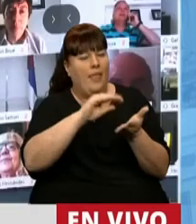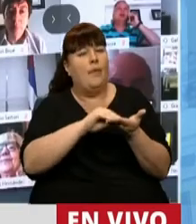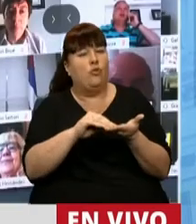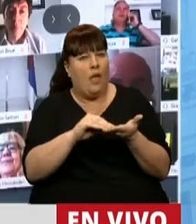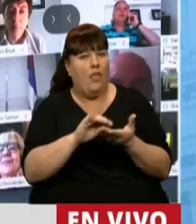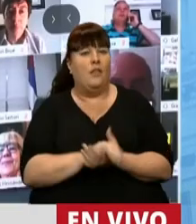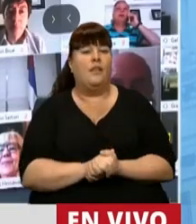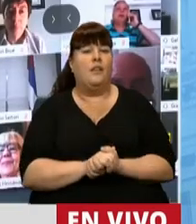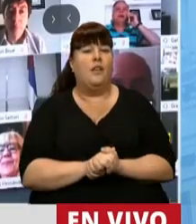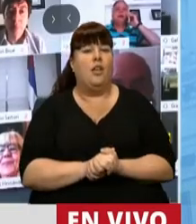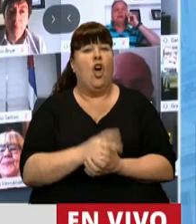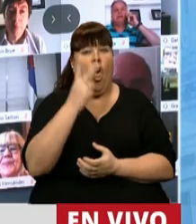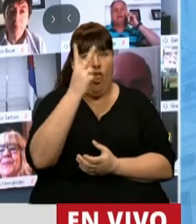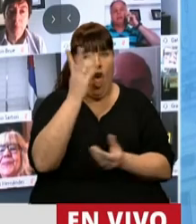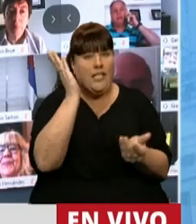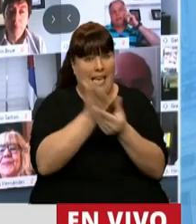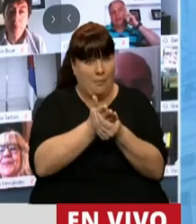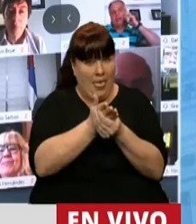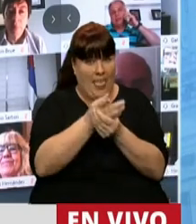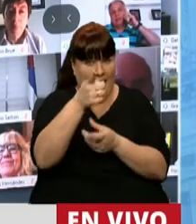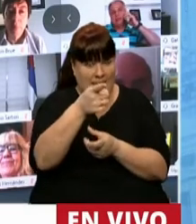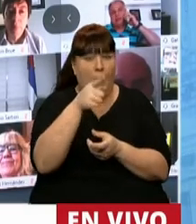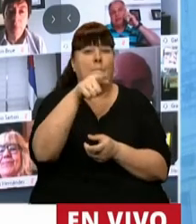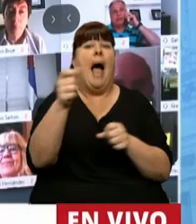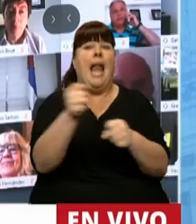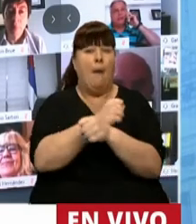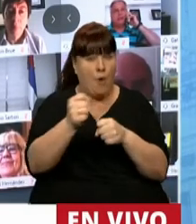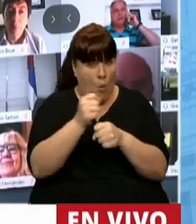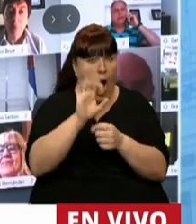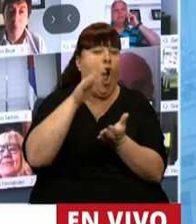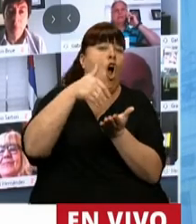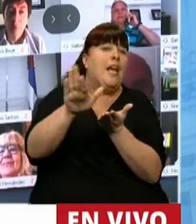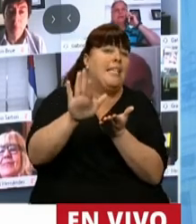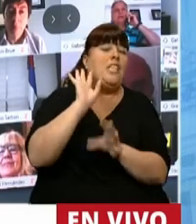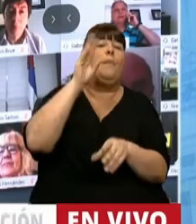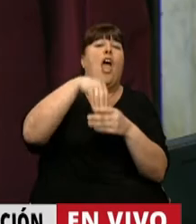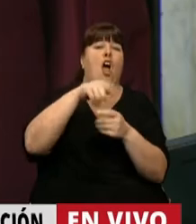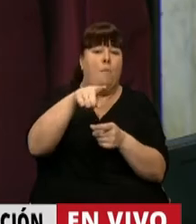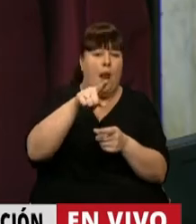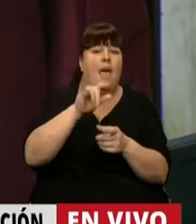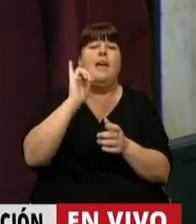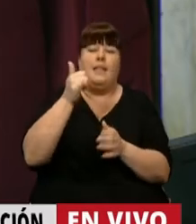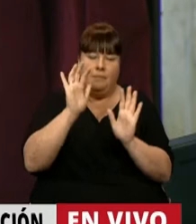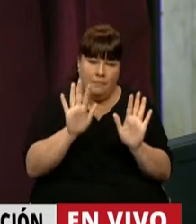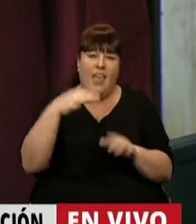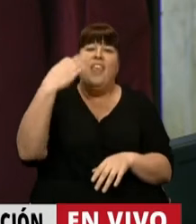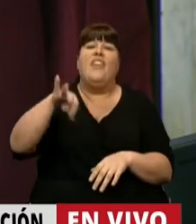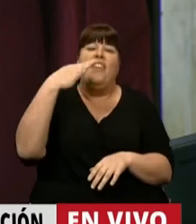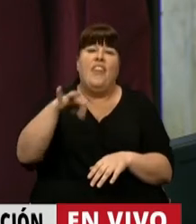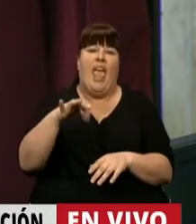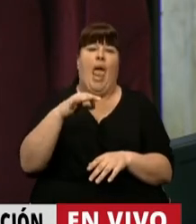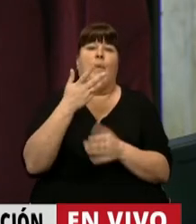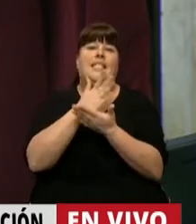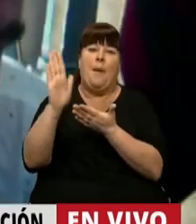los dos expedientes para su aprobación o rechazo en la incorporación en la Oficina deben ser